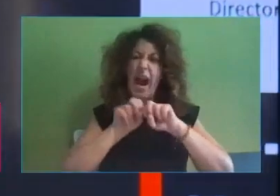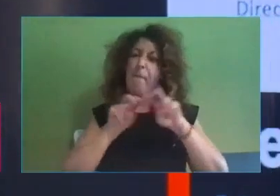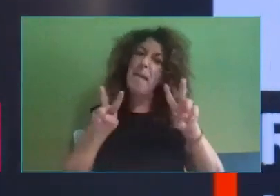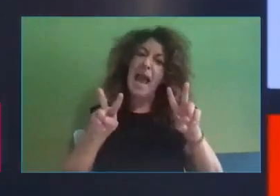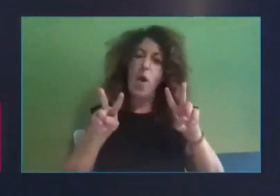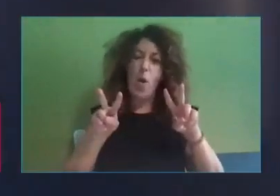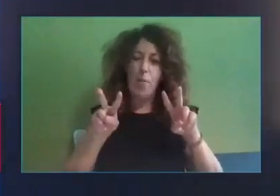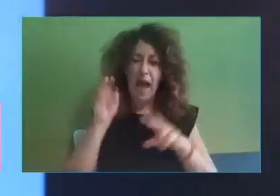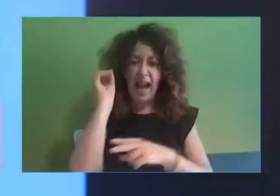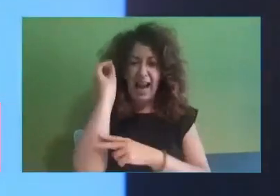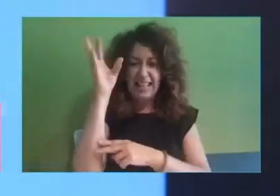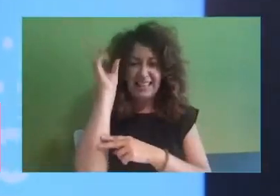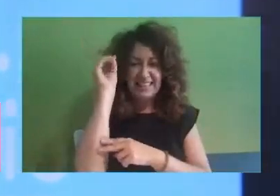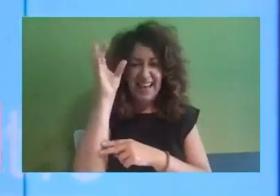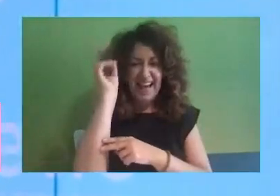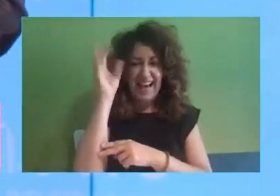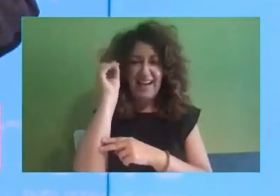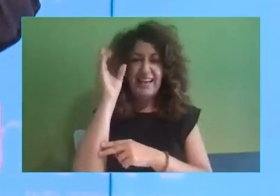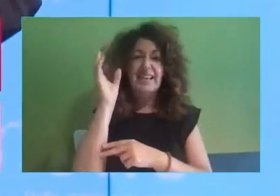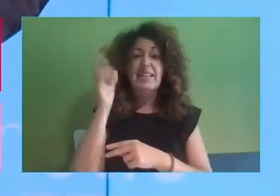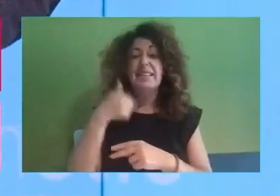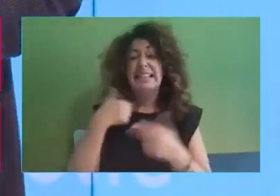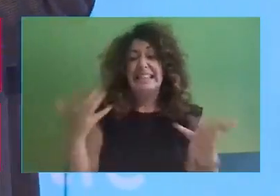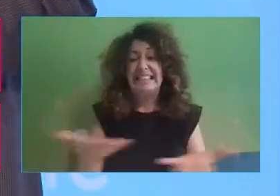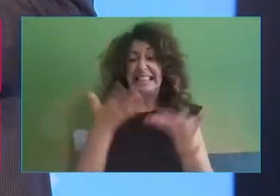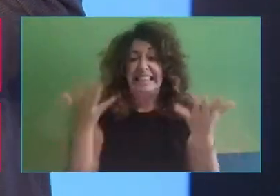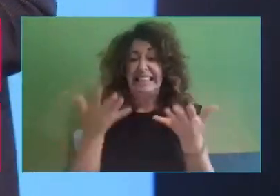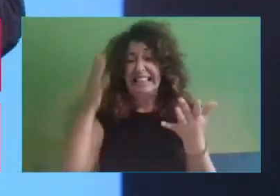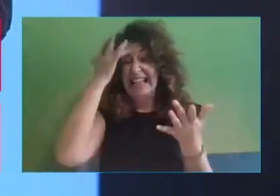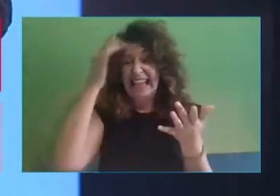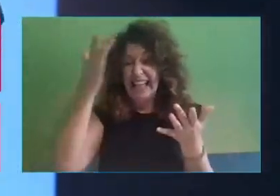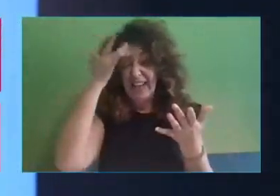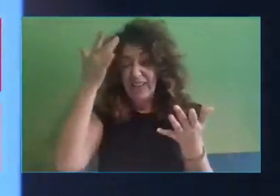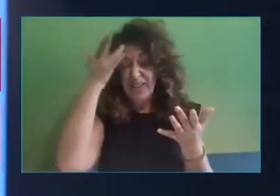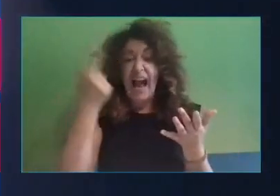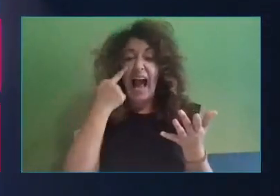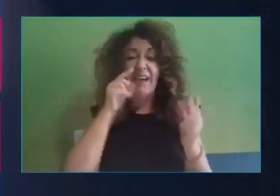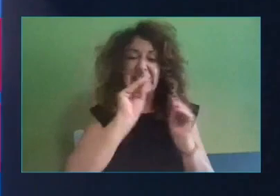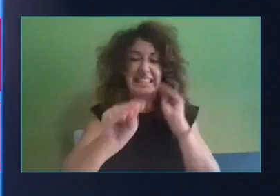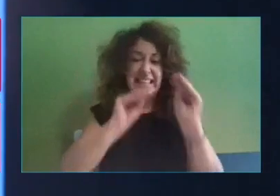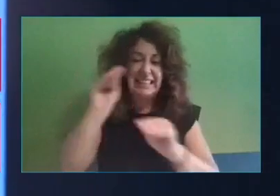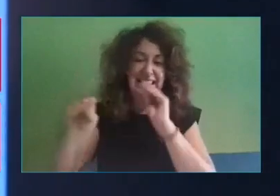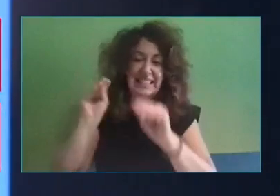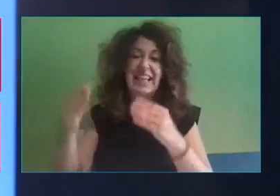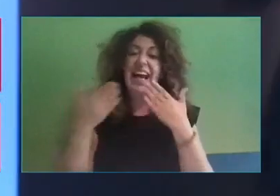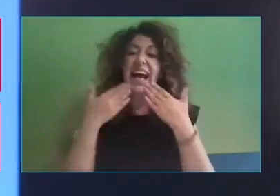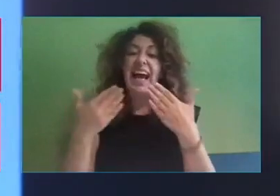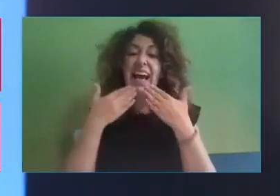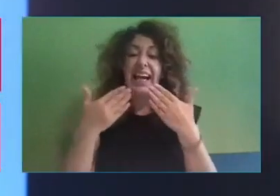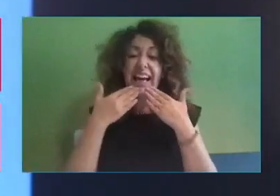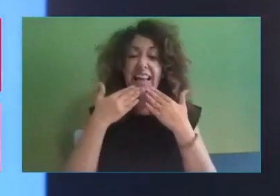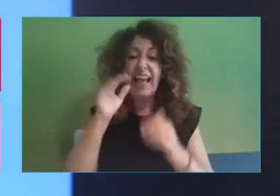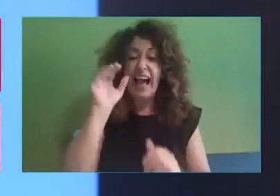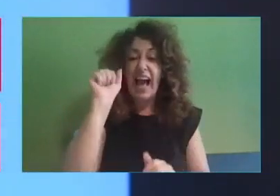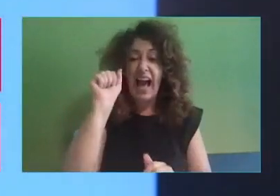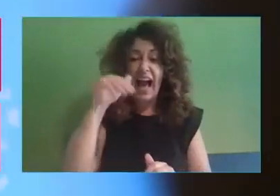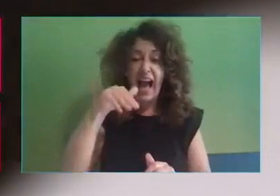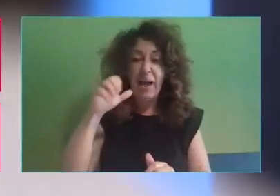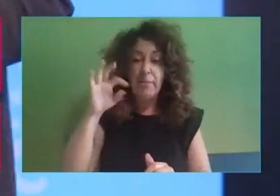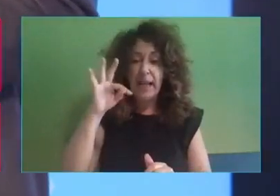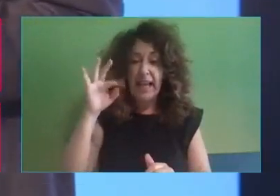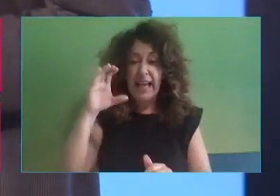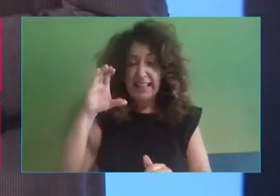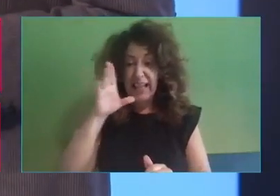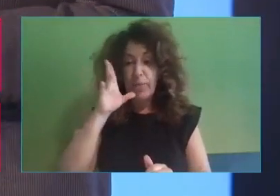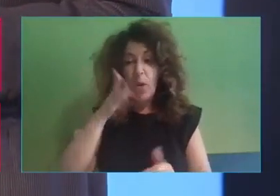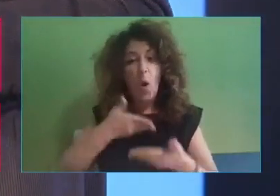levantar ilusiones y agitar conciencias. Obviamente dar las gracias a METIC por esa invitación y me han dicho que dé las